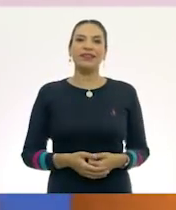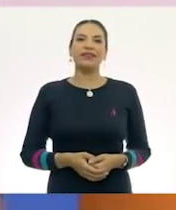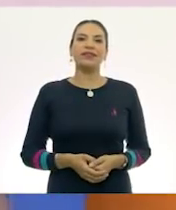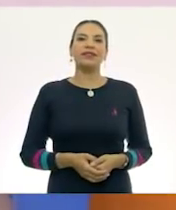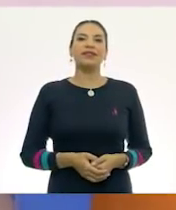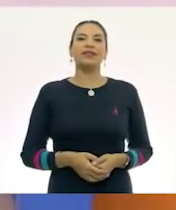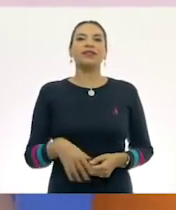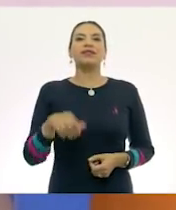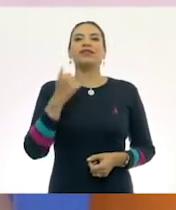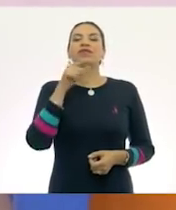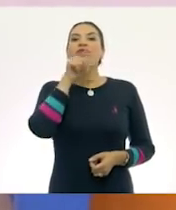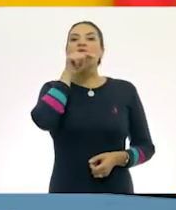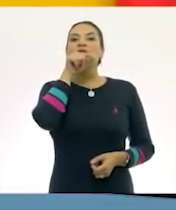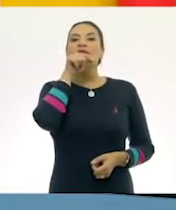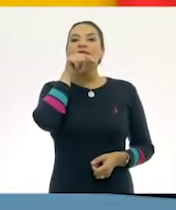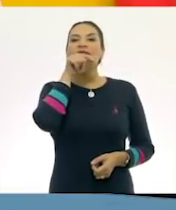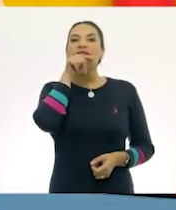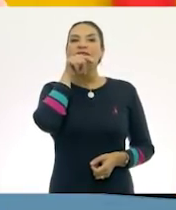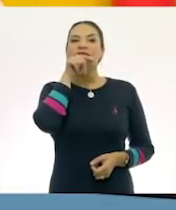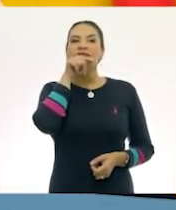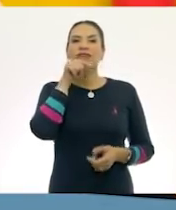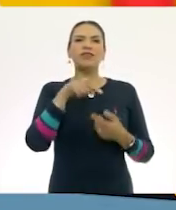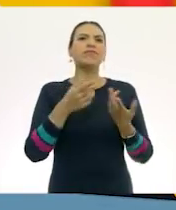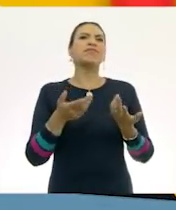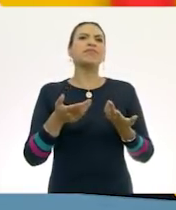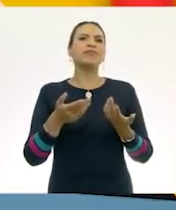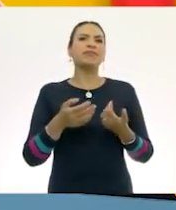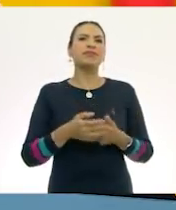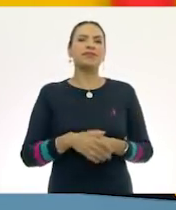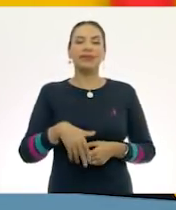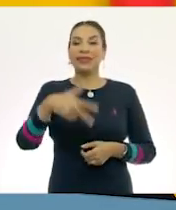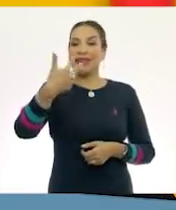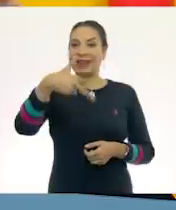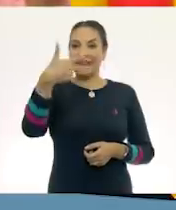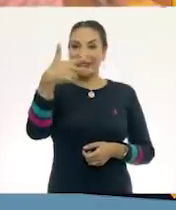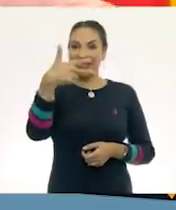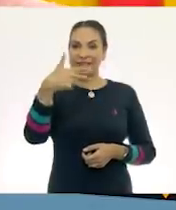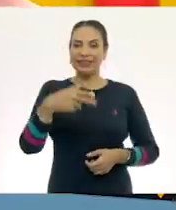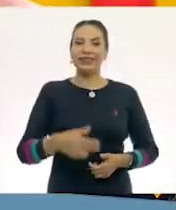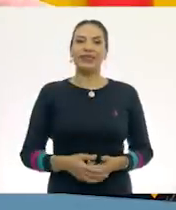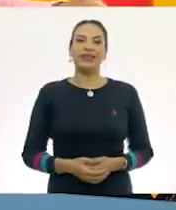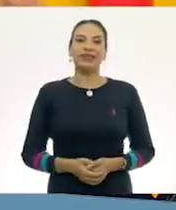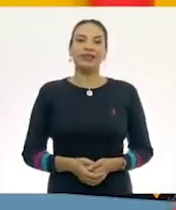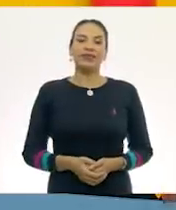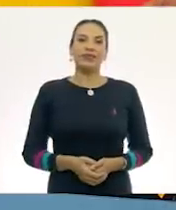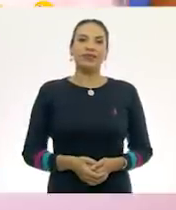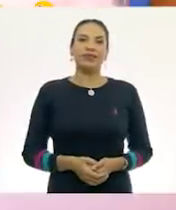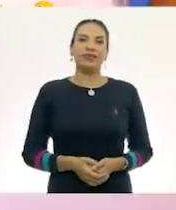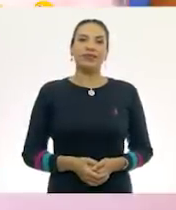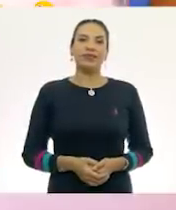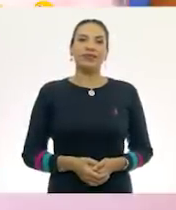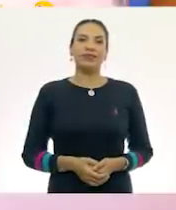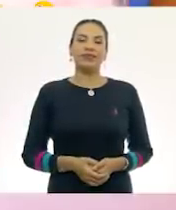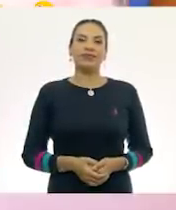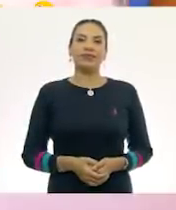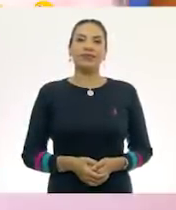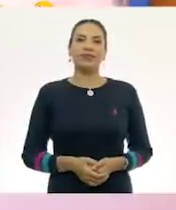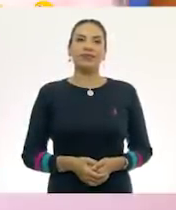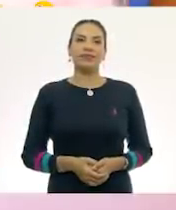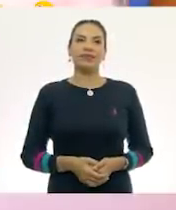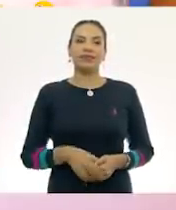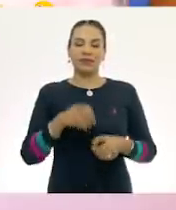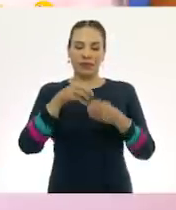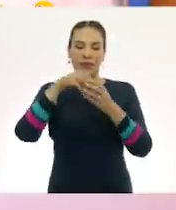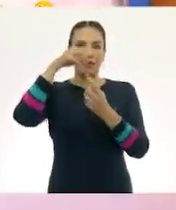Y a ver, con el pollito. Este será el... ¡Trece! El trece. El